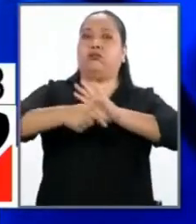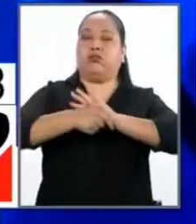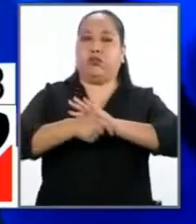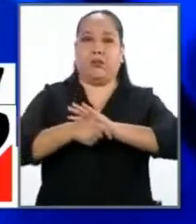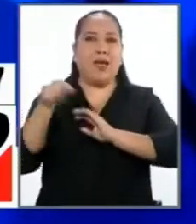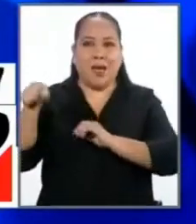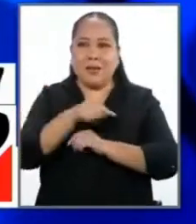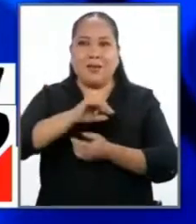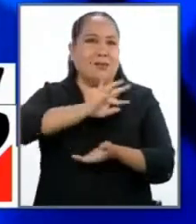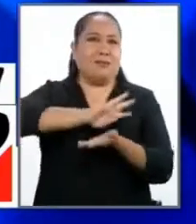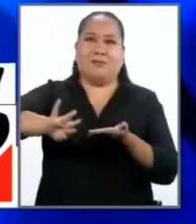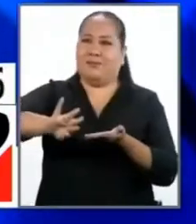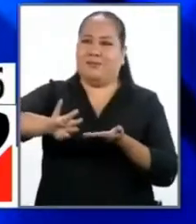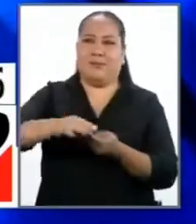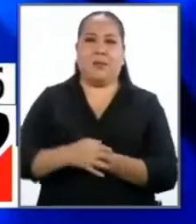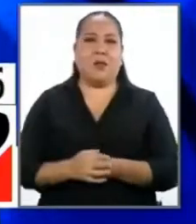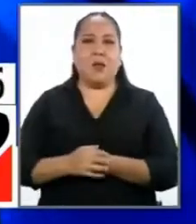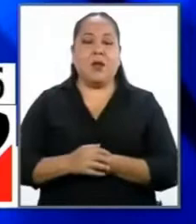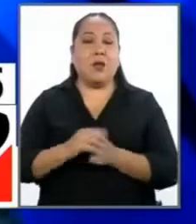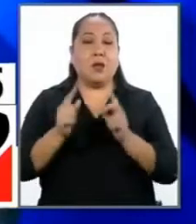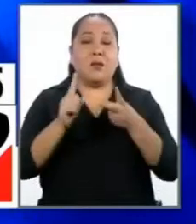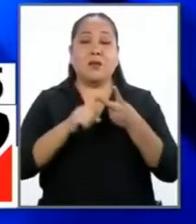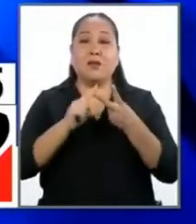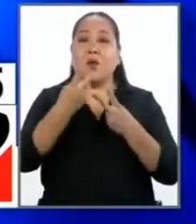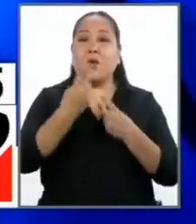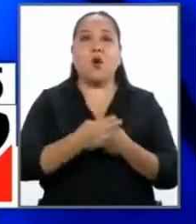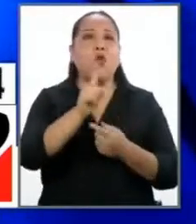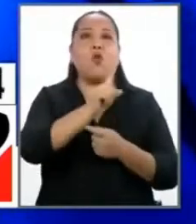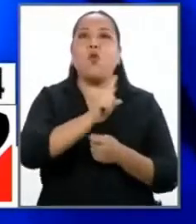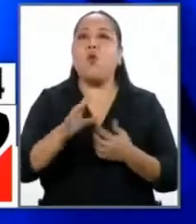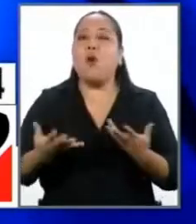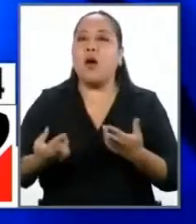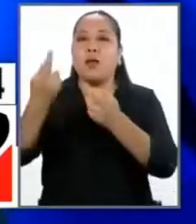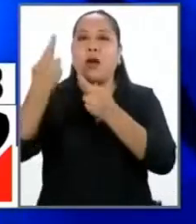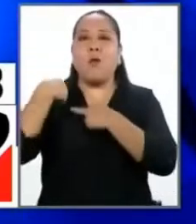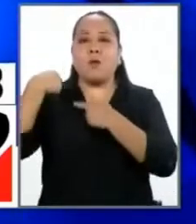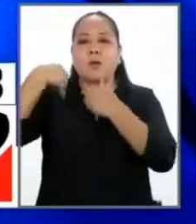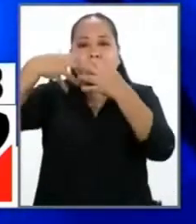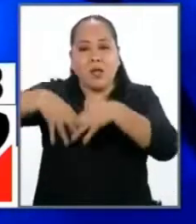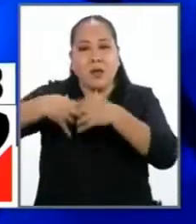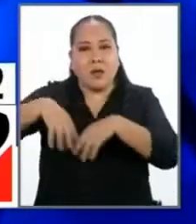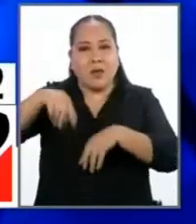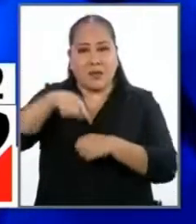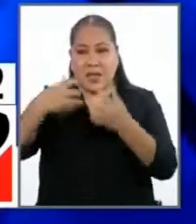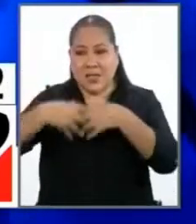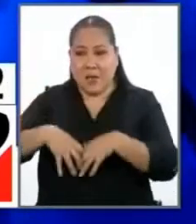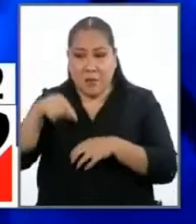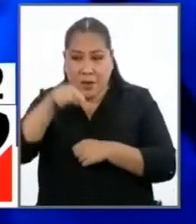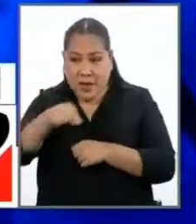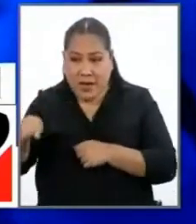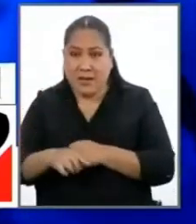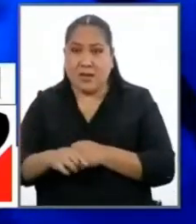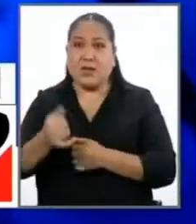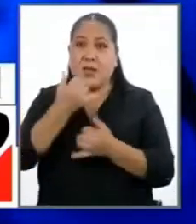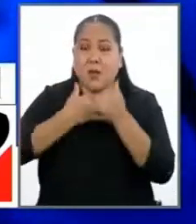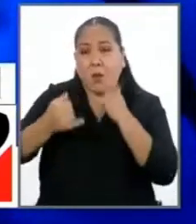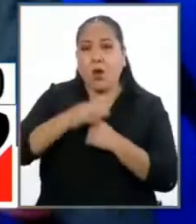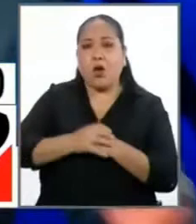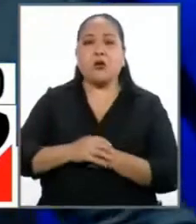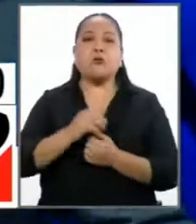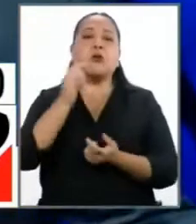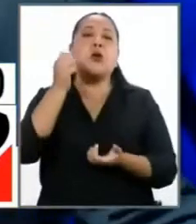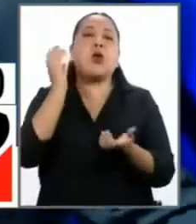Segundo lugar, no hay responsabilidad penal de la empresa. Las empresas cometen delitos, solamente sanciona a los funcionarios,